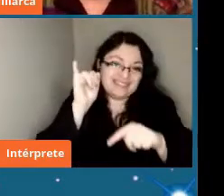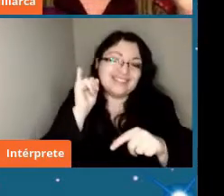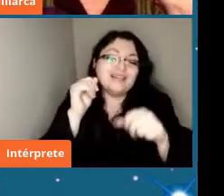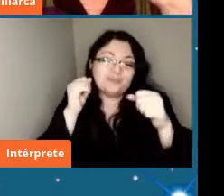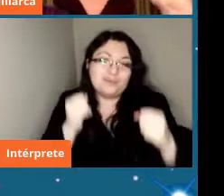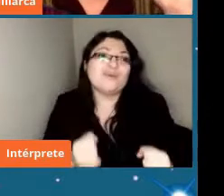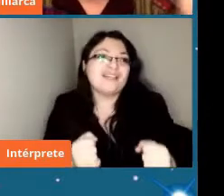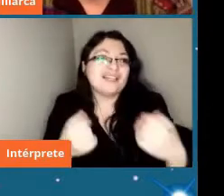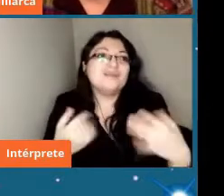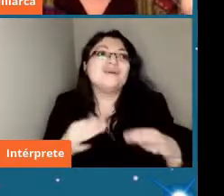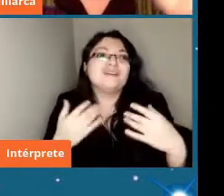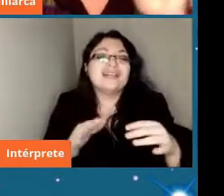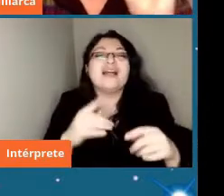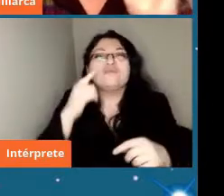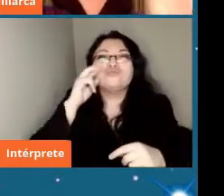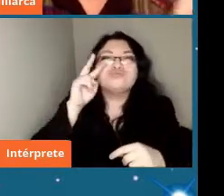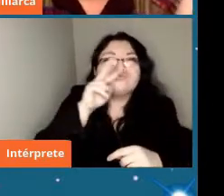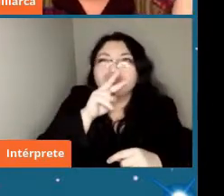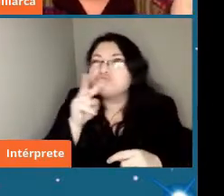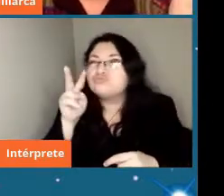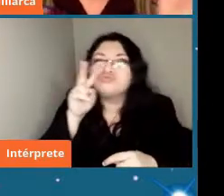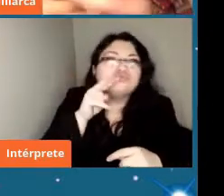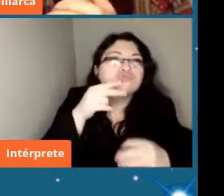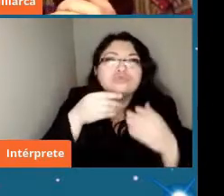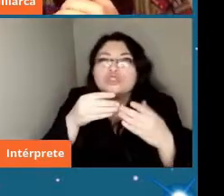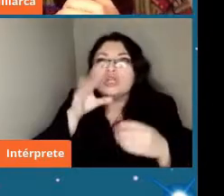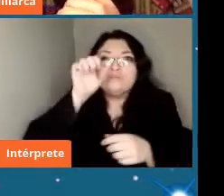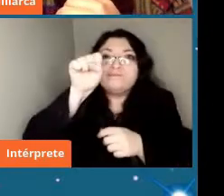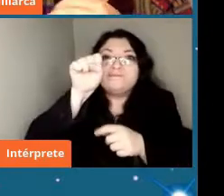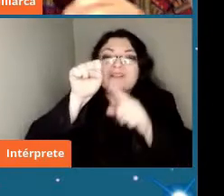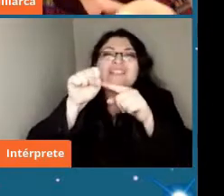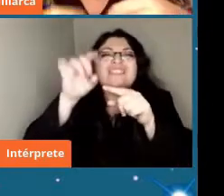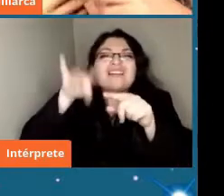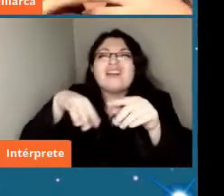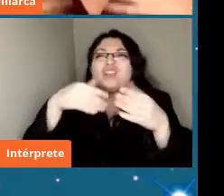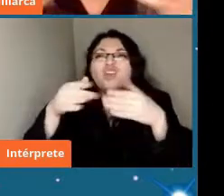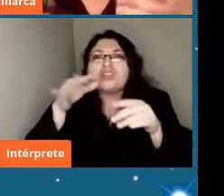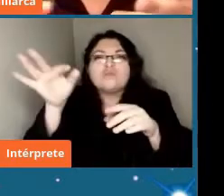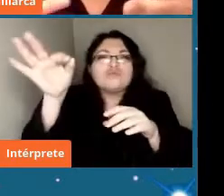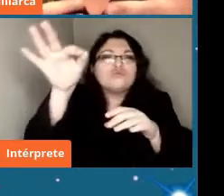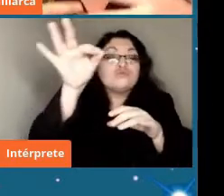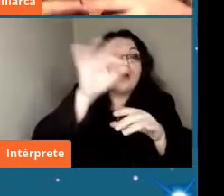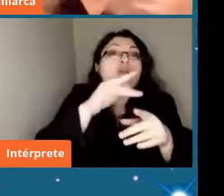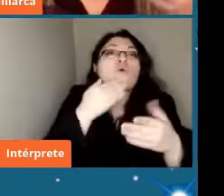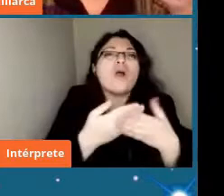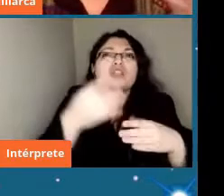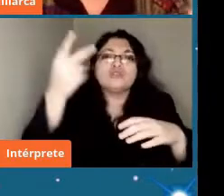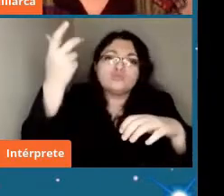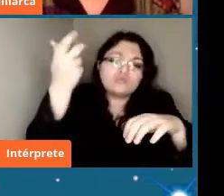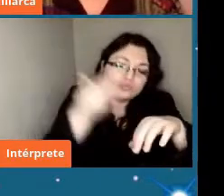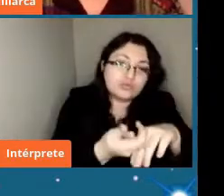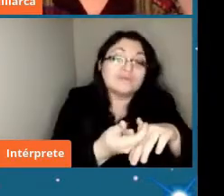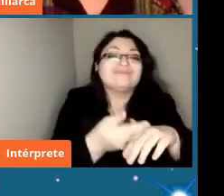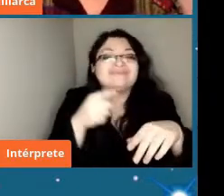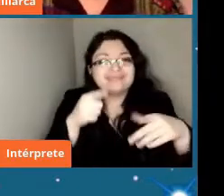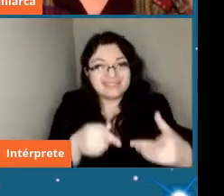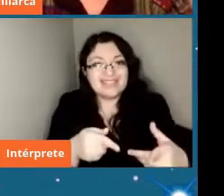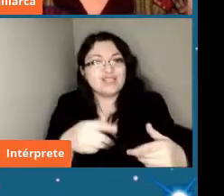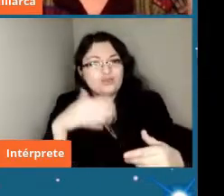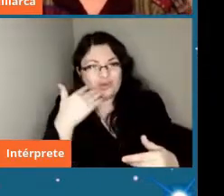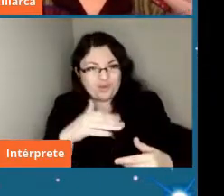encontrarlos tener sus trayectorias y saber cuándo van a caer a la tierra y esa es la importancia de poder aumentar